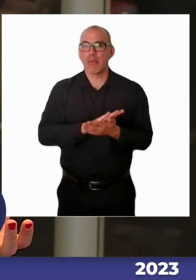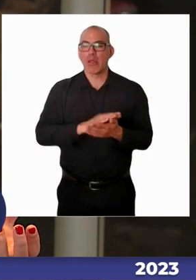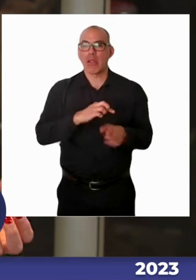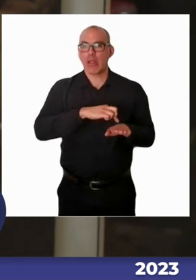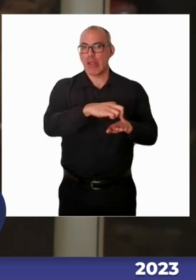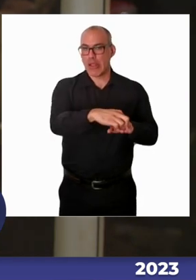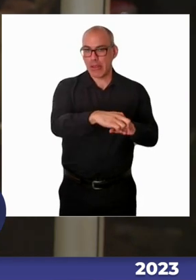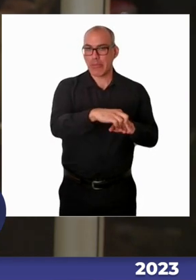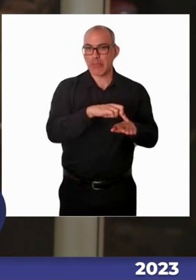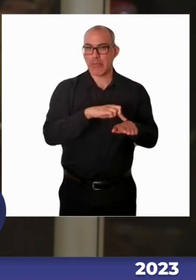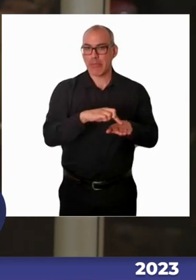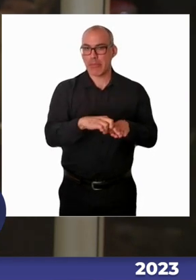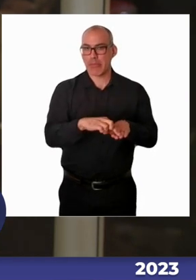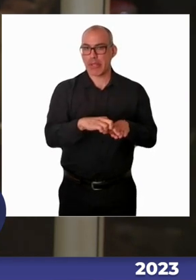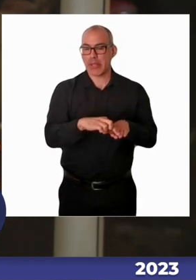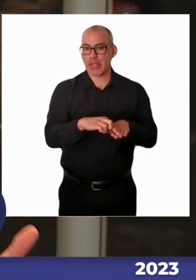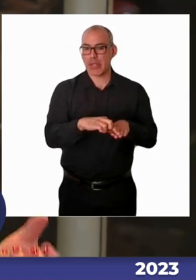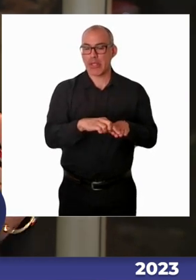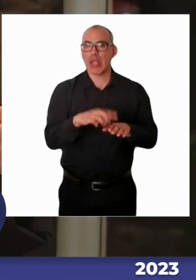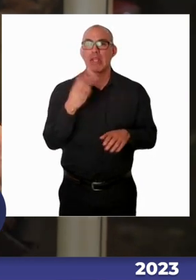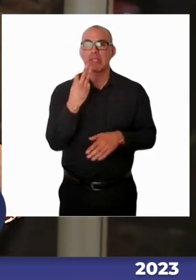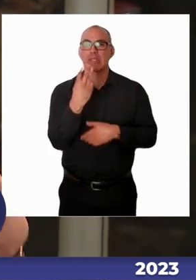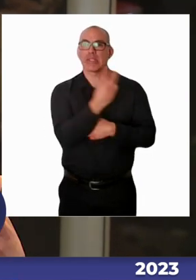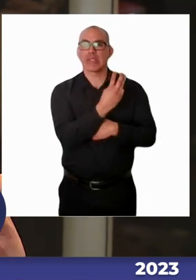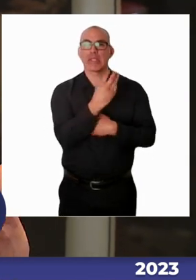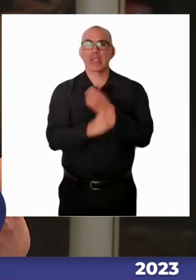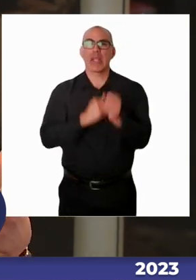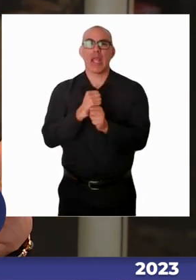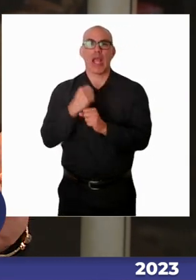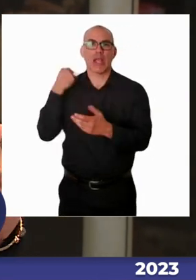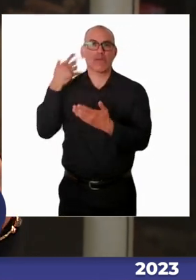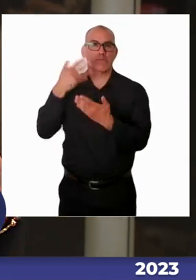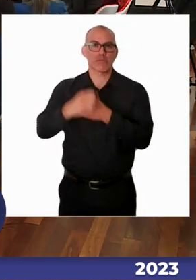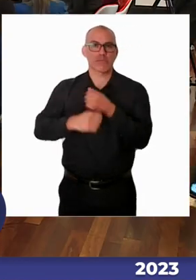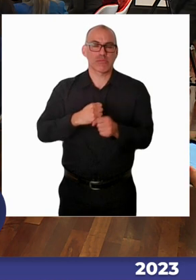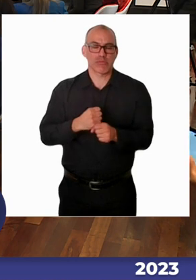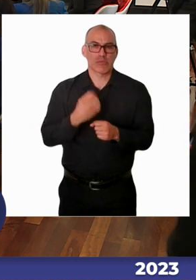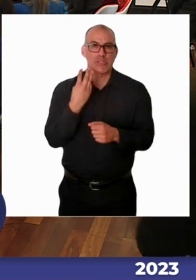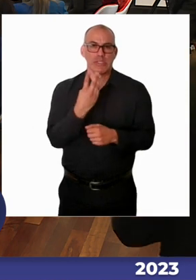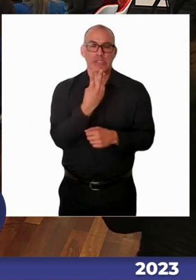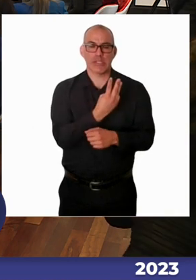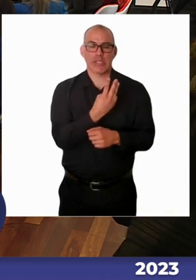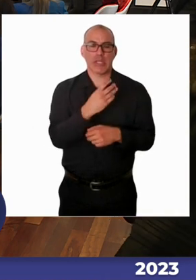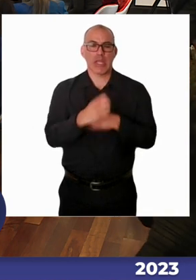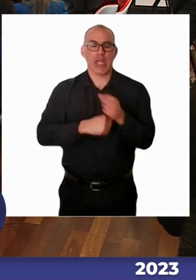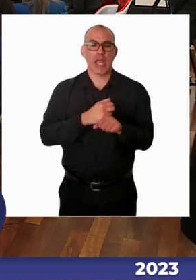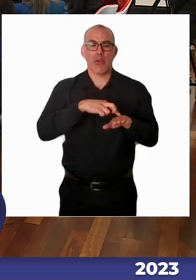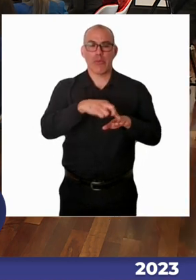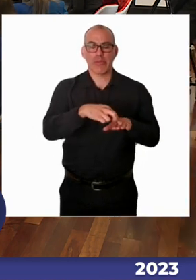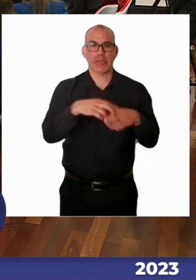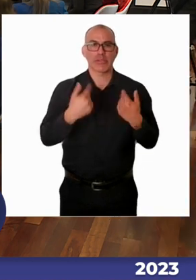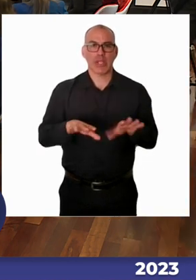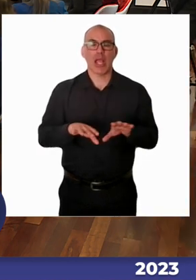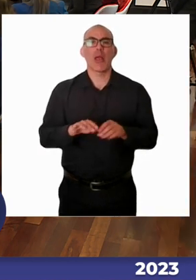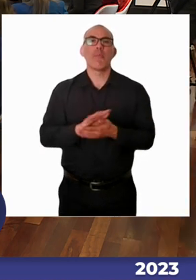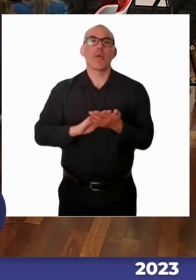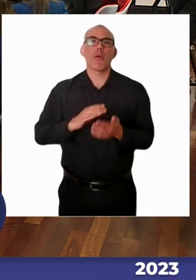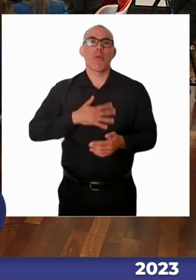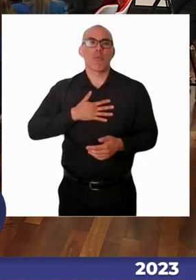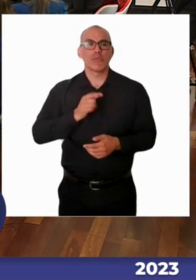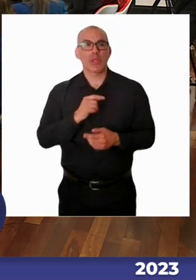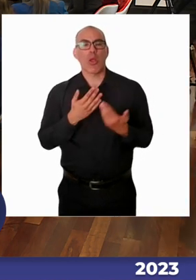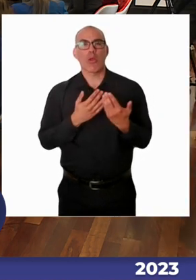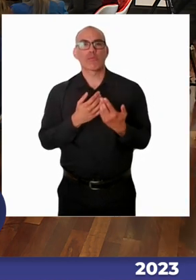familia tiene hoy día un niño o una niña con discapacidad, empieza a enfrentar un tránsito